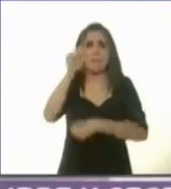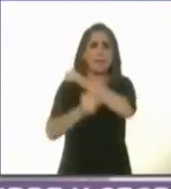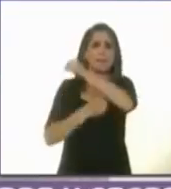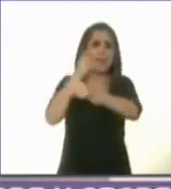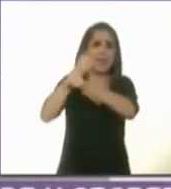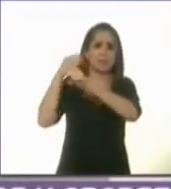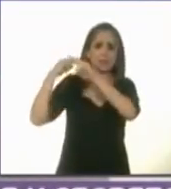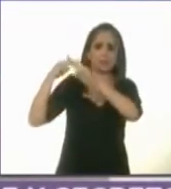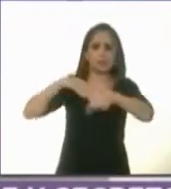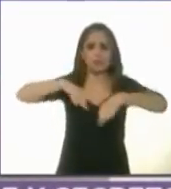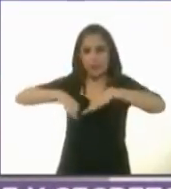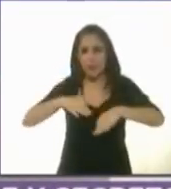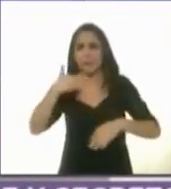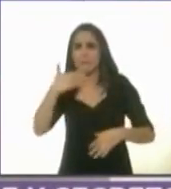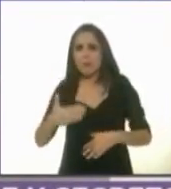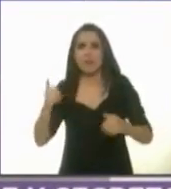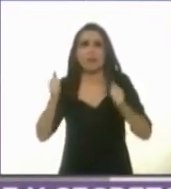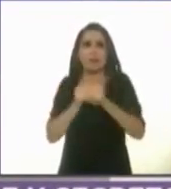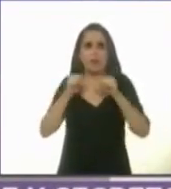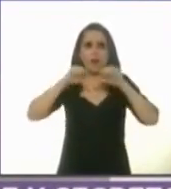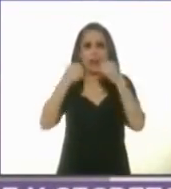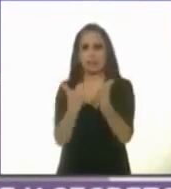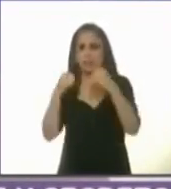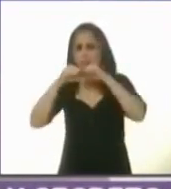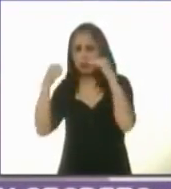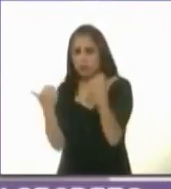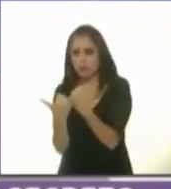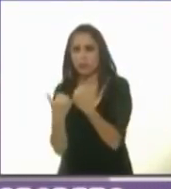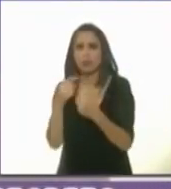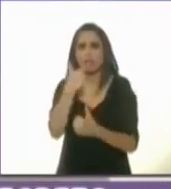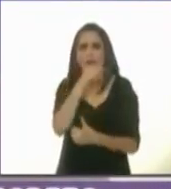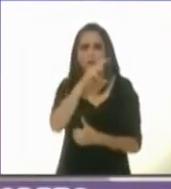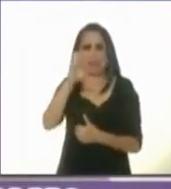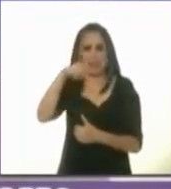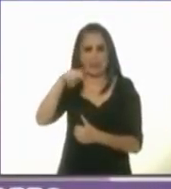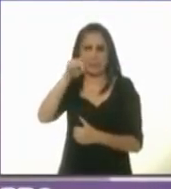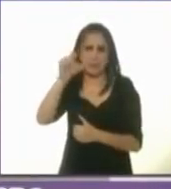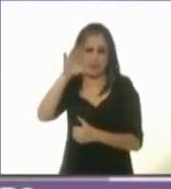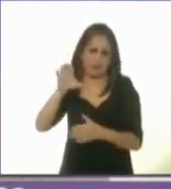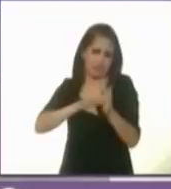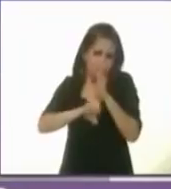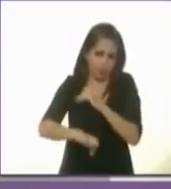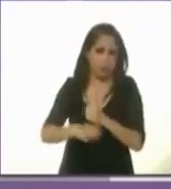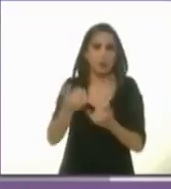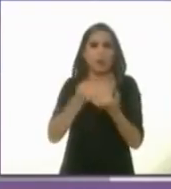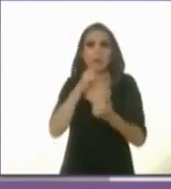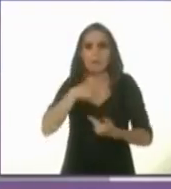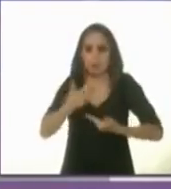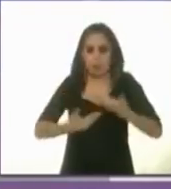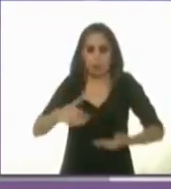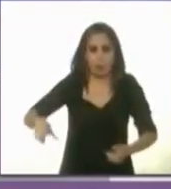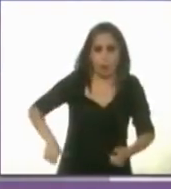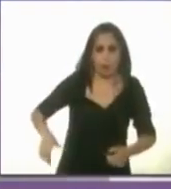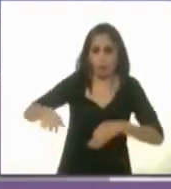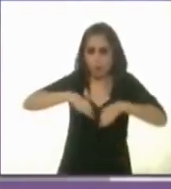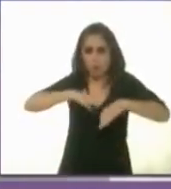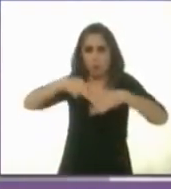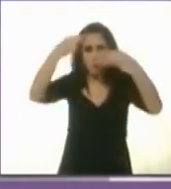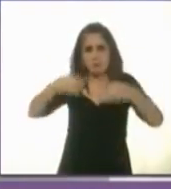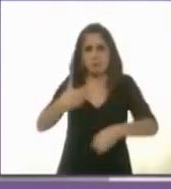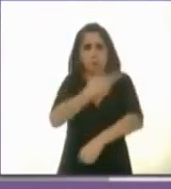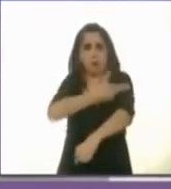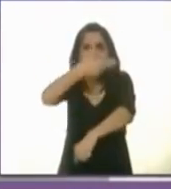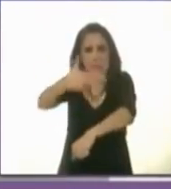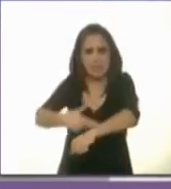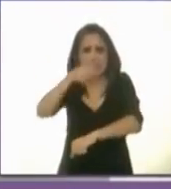resultados con organizaciones de la sociedad civil como Greenpeace pero también como servidora pública soy una persona honesta